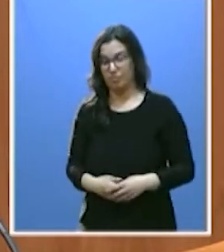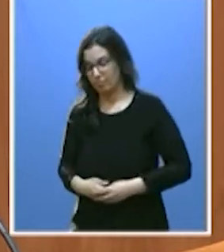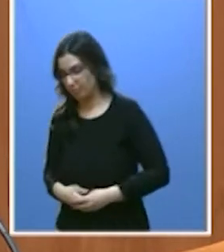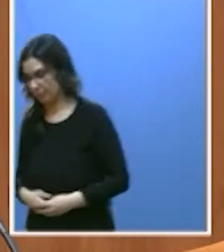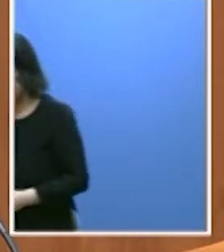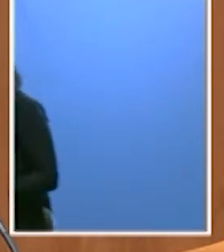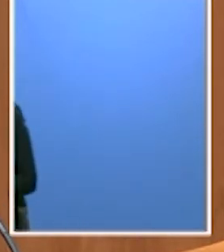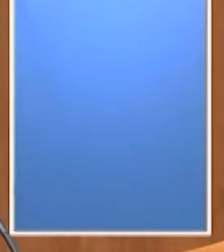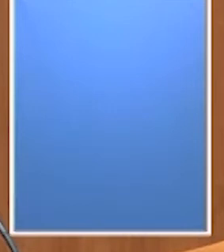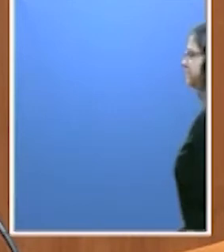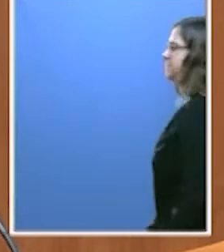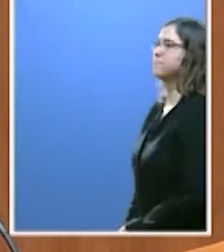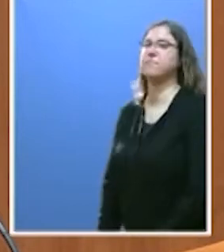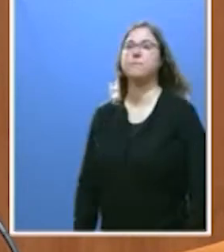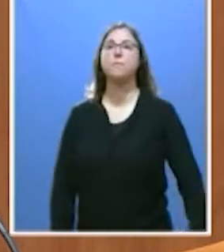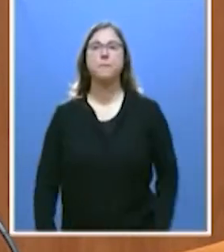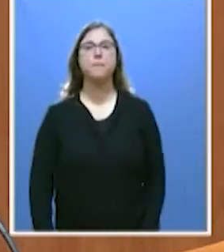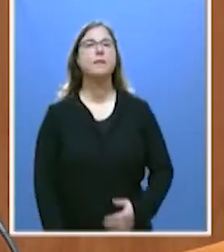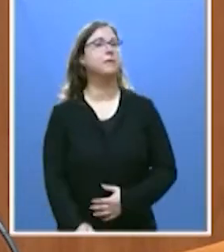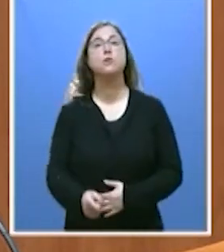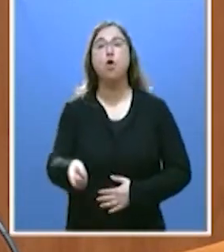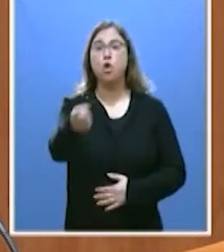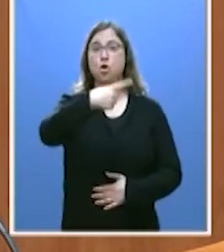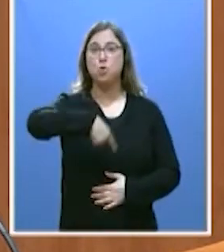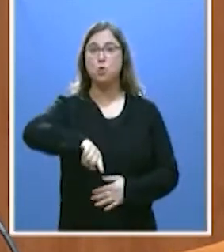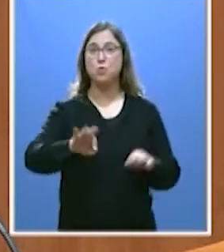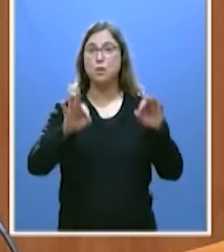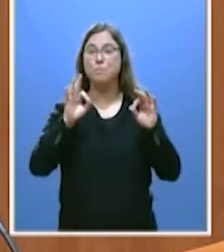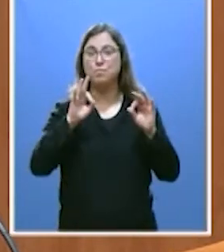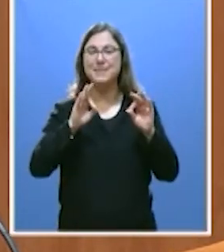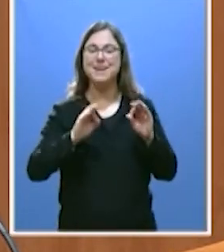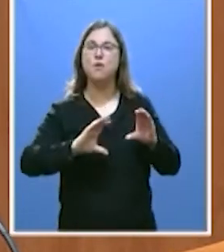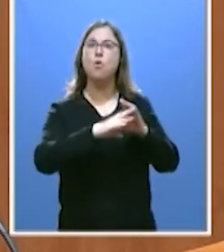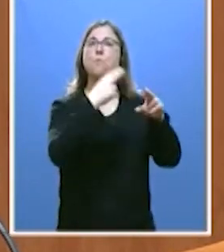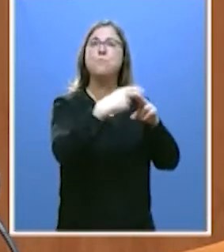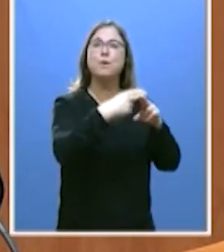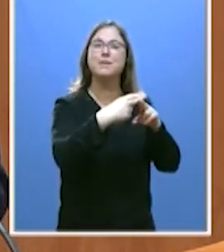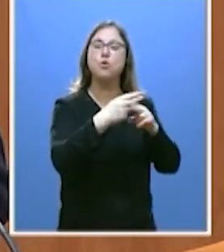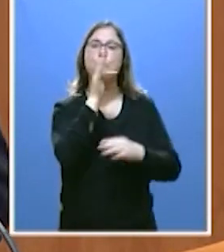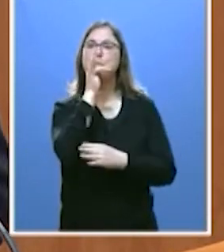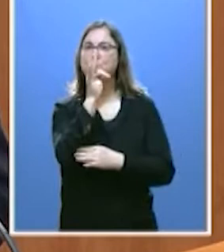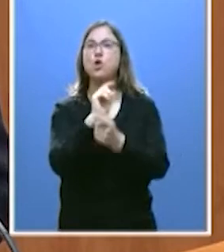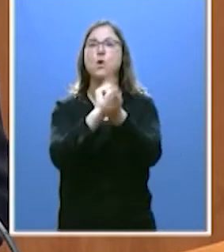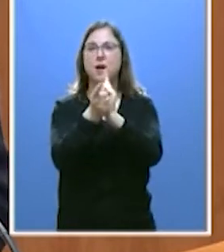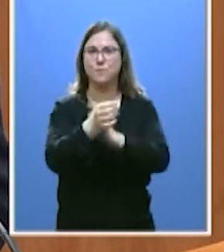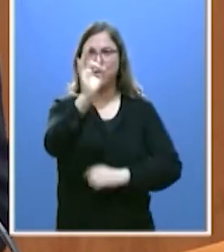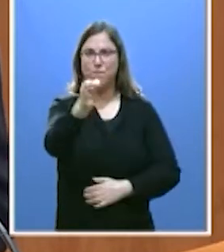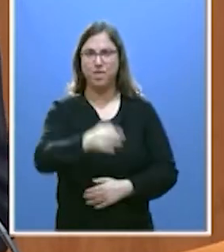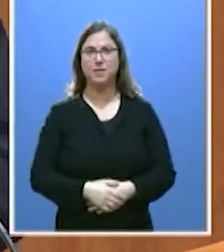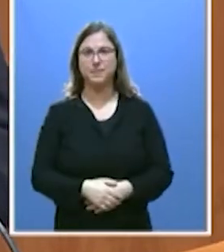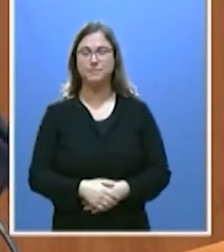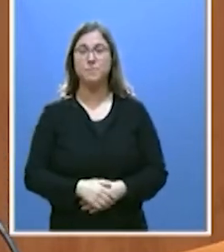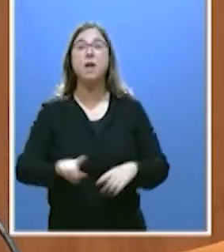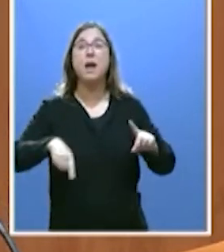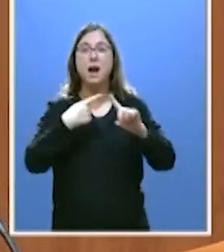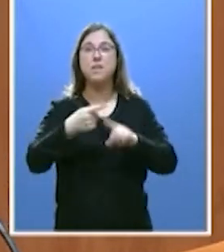Somos el partido, señor Cepa, sí, somos el partido que prometió el cambio. Y además somos el partido que lo está llevando a cabo.